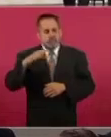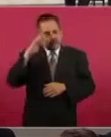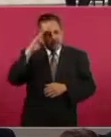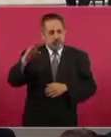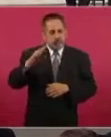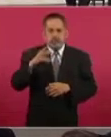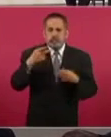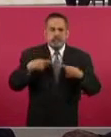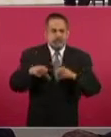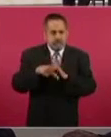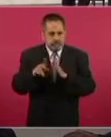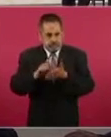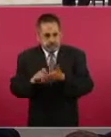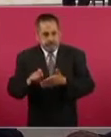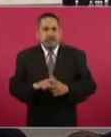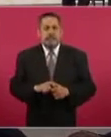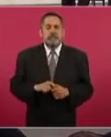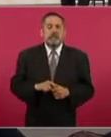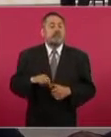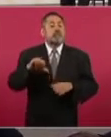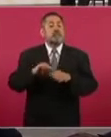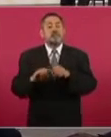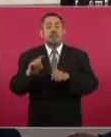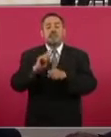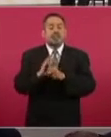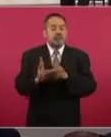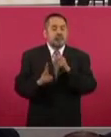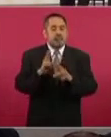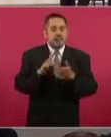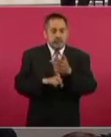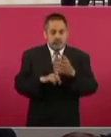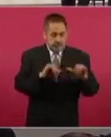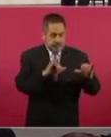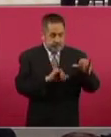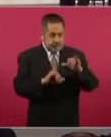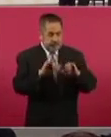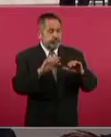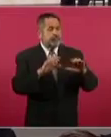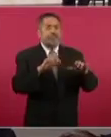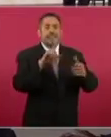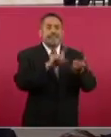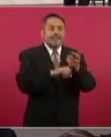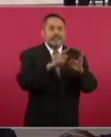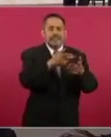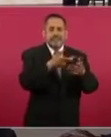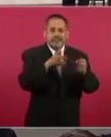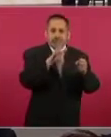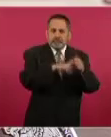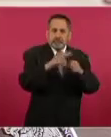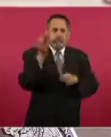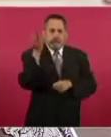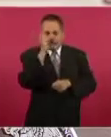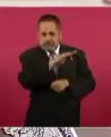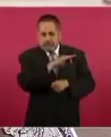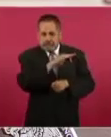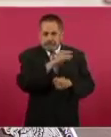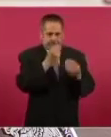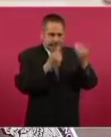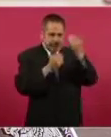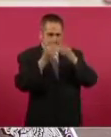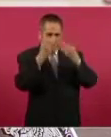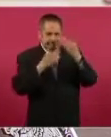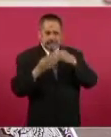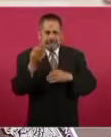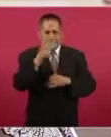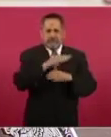El día de hoy vamos a platicar sobre las clínicas clandestinas y sobre los procedimientos estéticos irregulares,